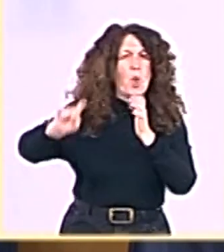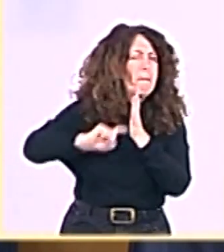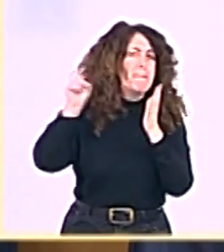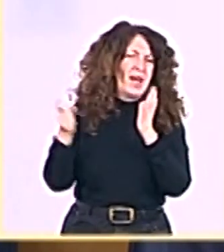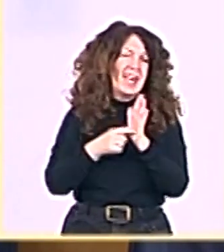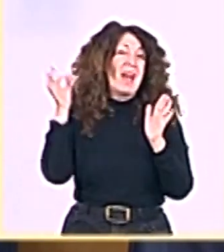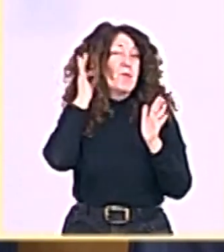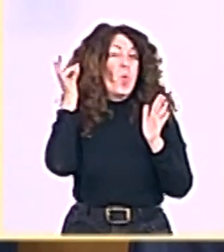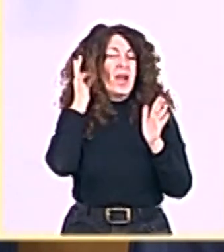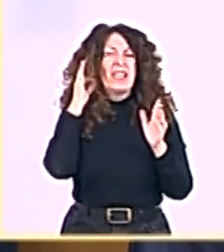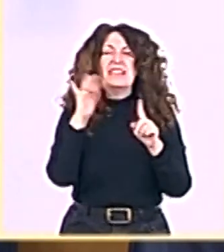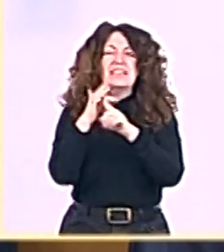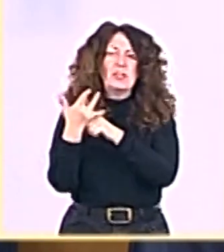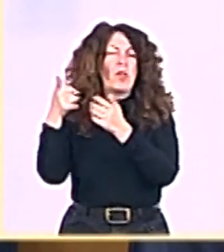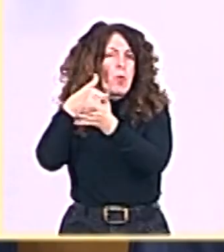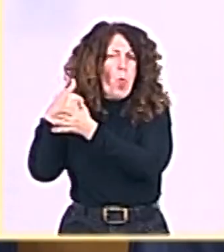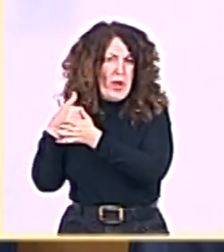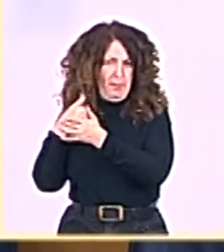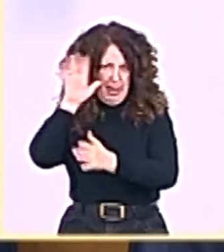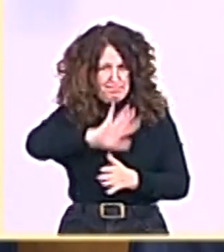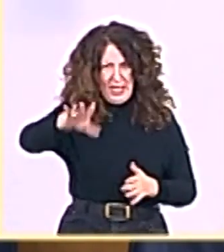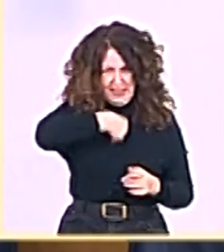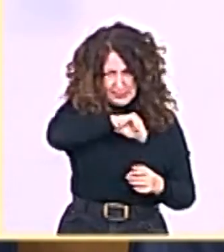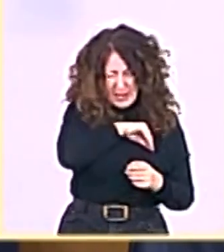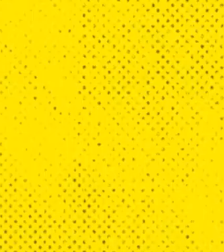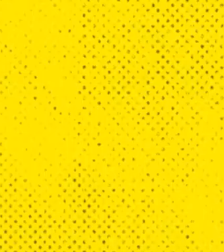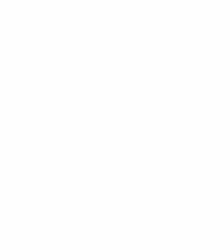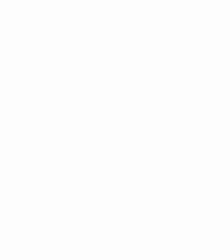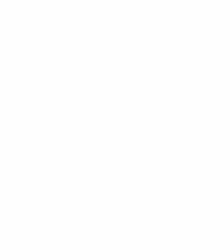espero contar con el apoyo del Partido Popular para ello. Gracias.